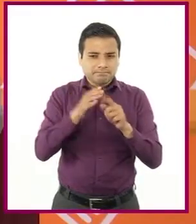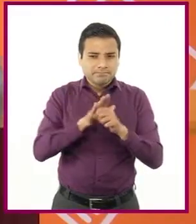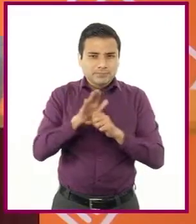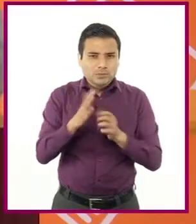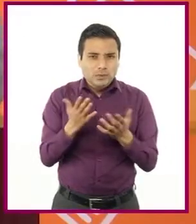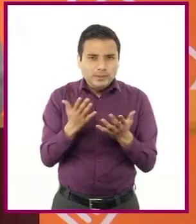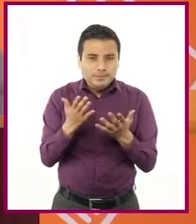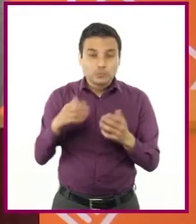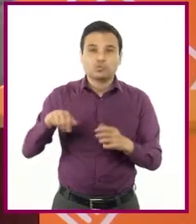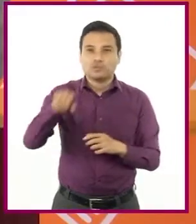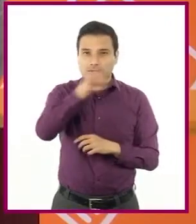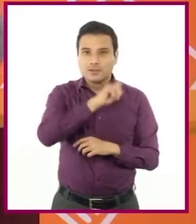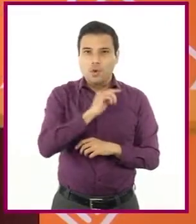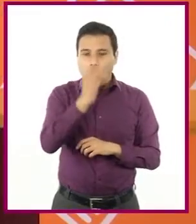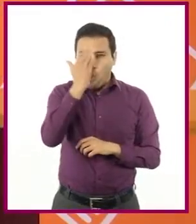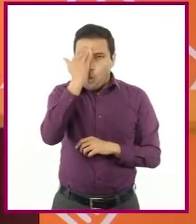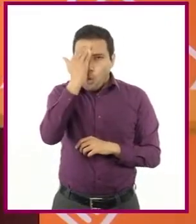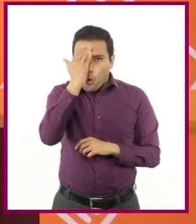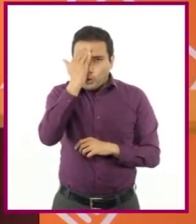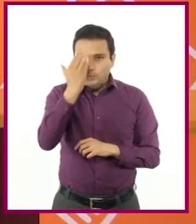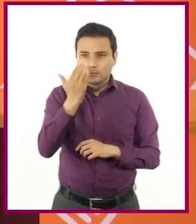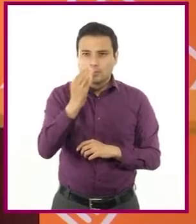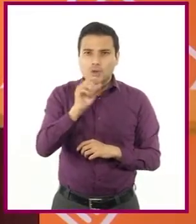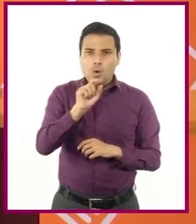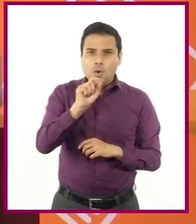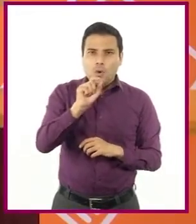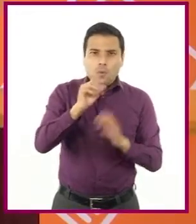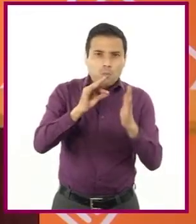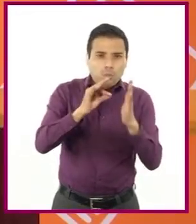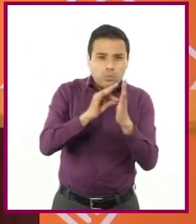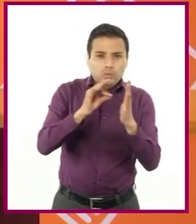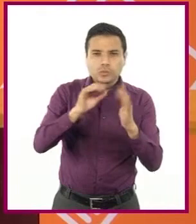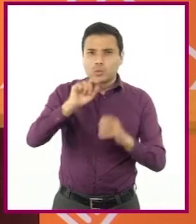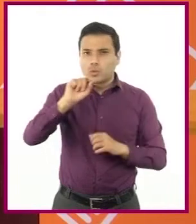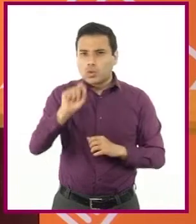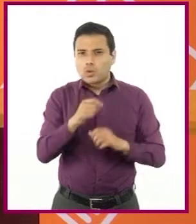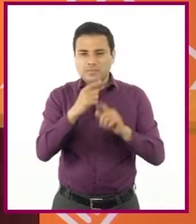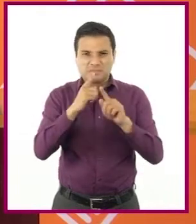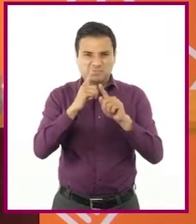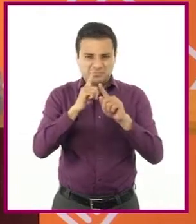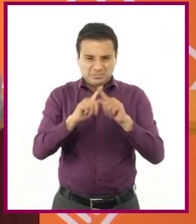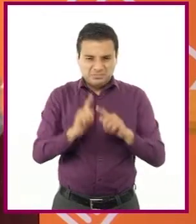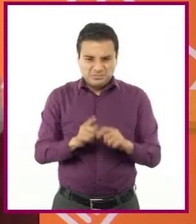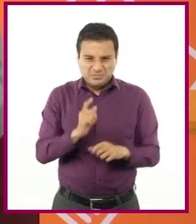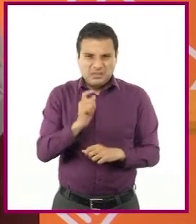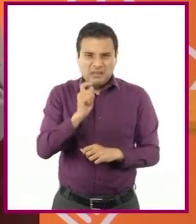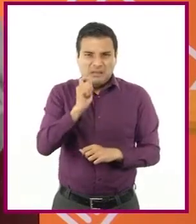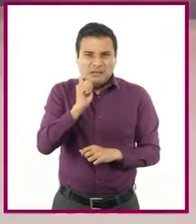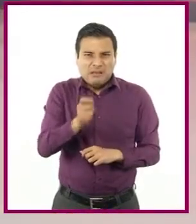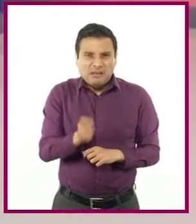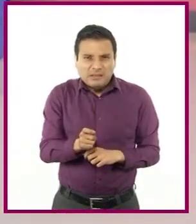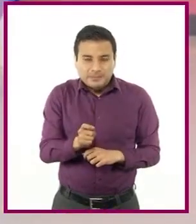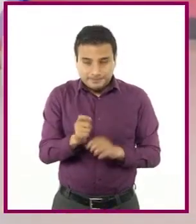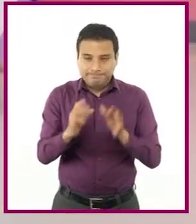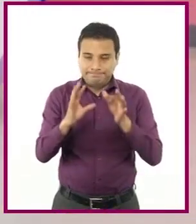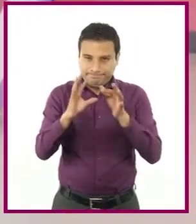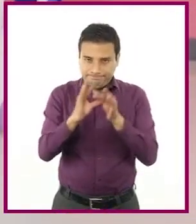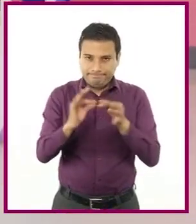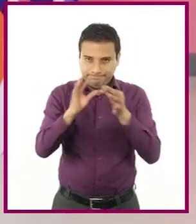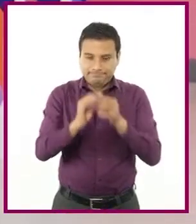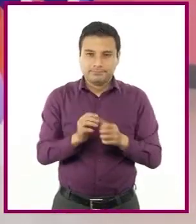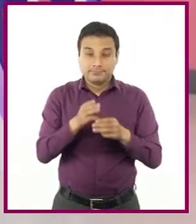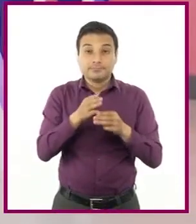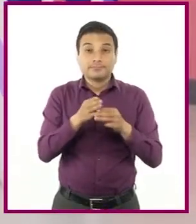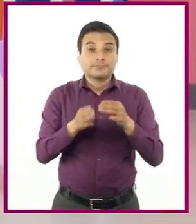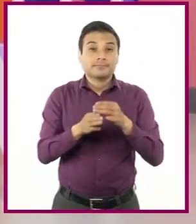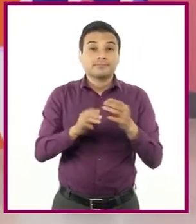conozcan el porqué de cada signo de puntuación y cómo debe interpretarse en el texto. Los materiales